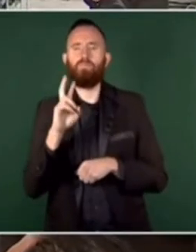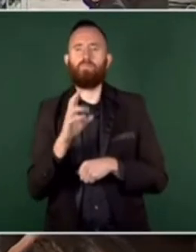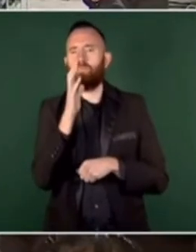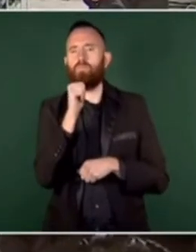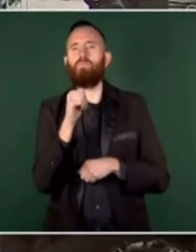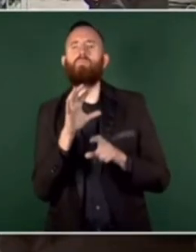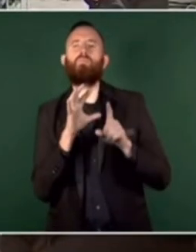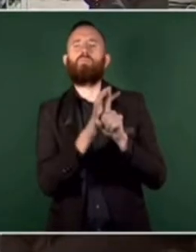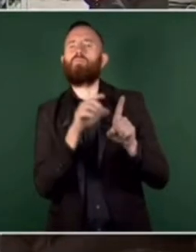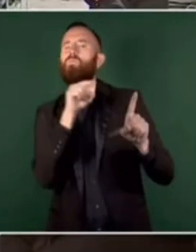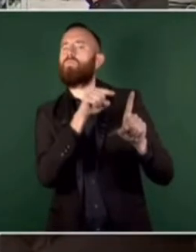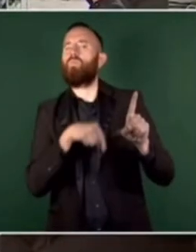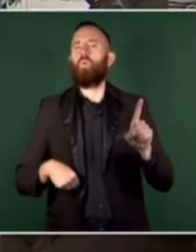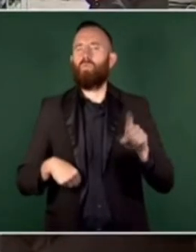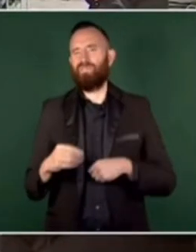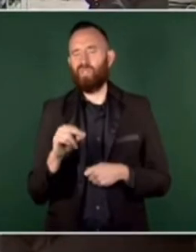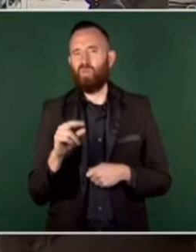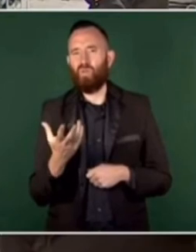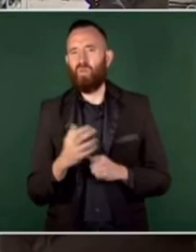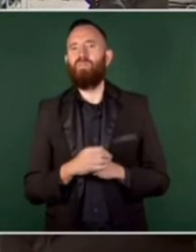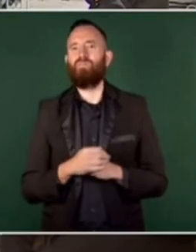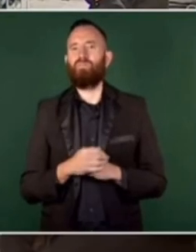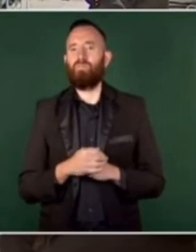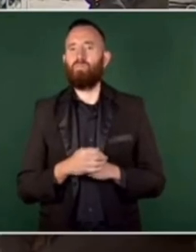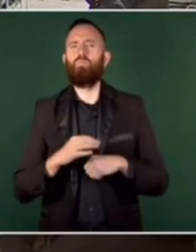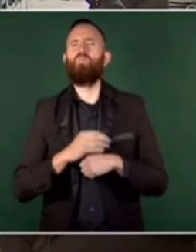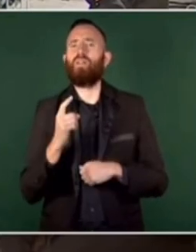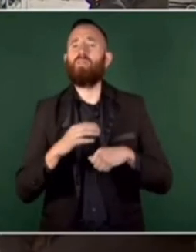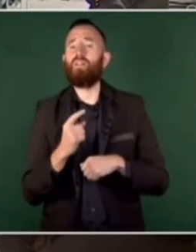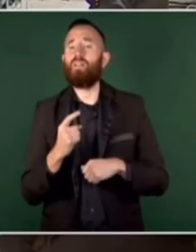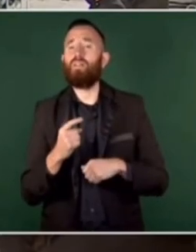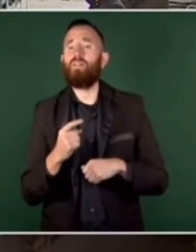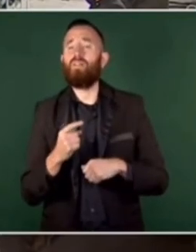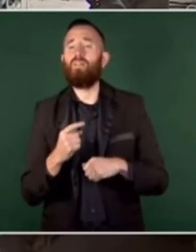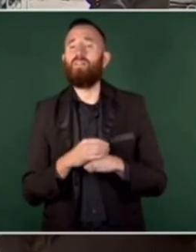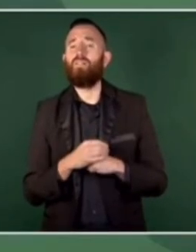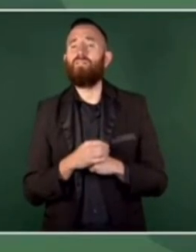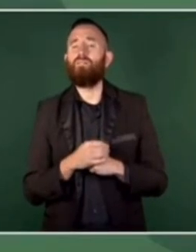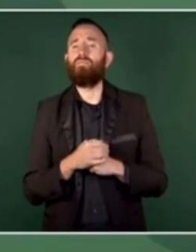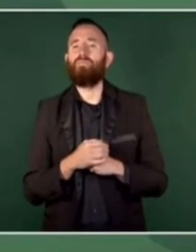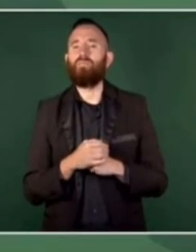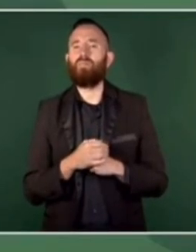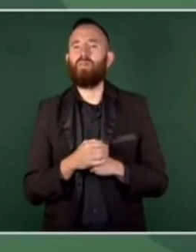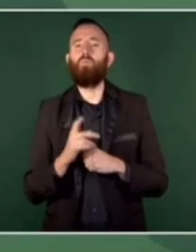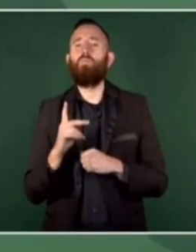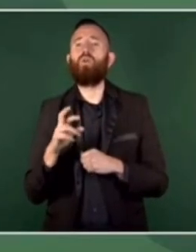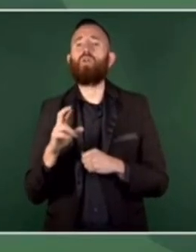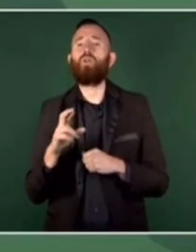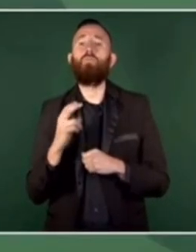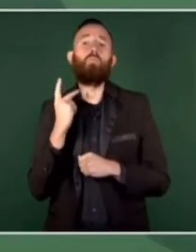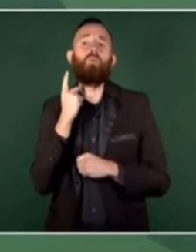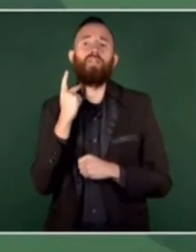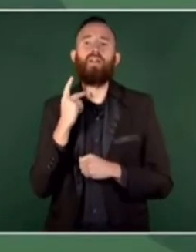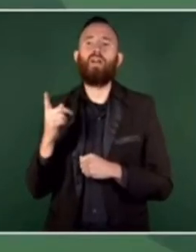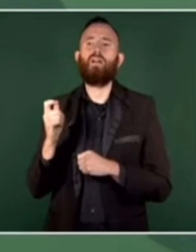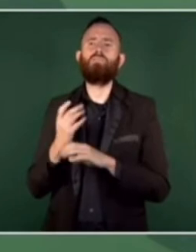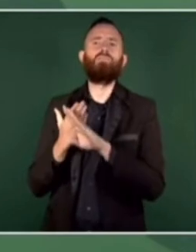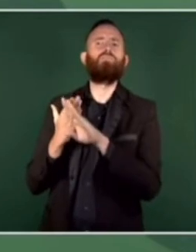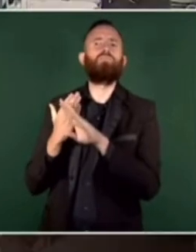públicos por cuestiones partidistas o